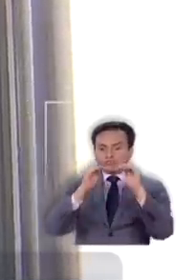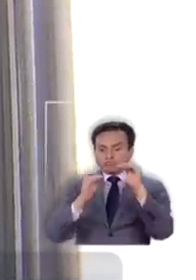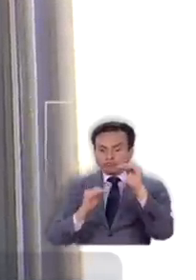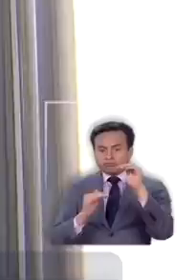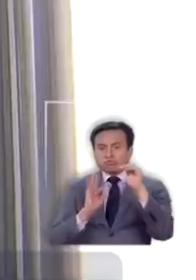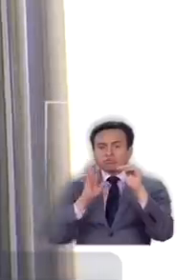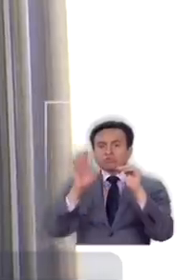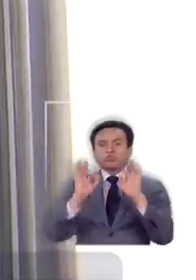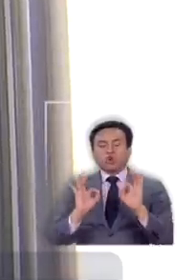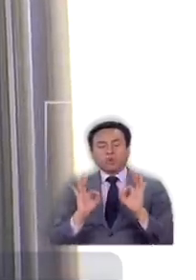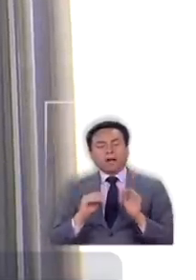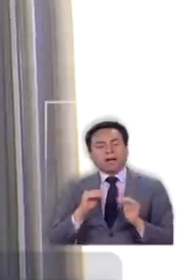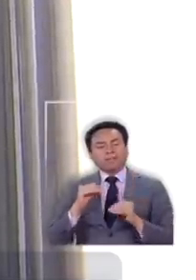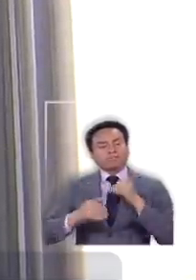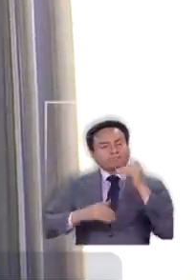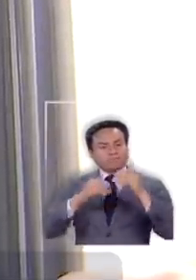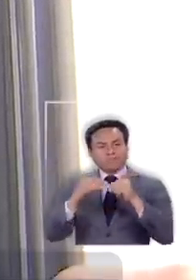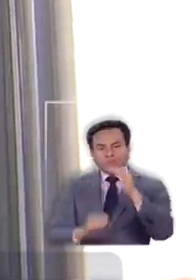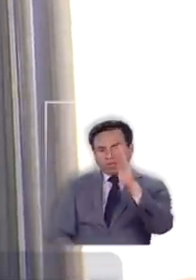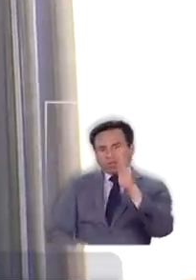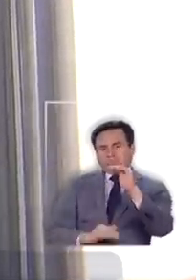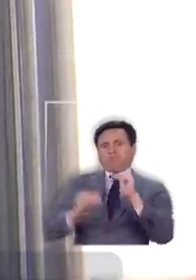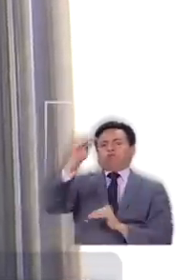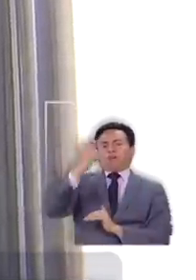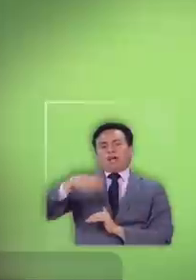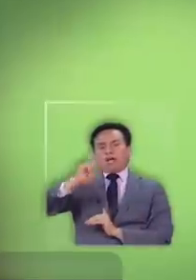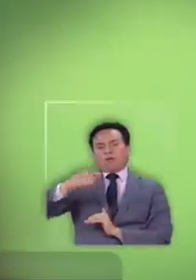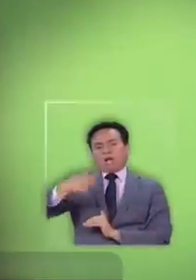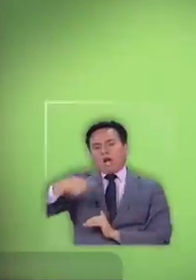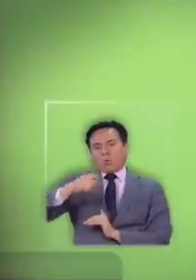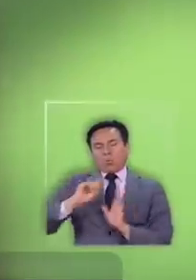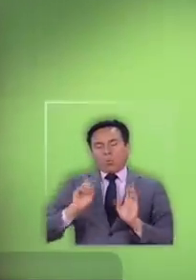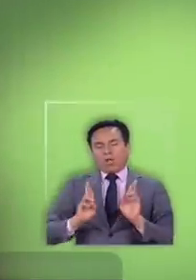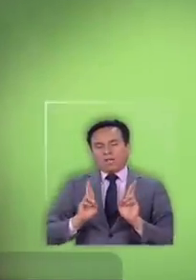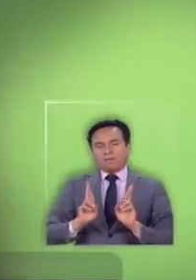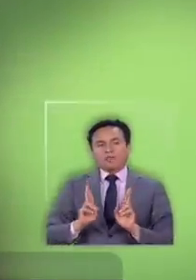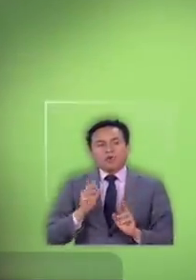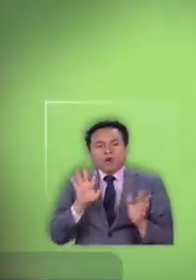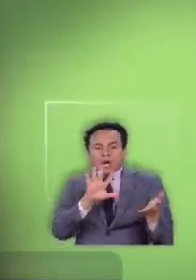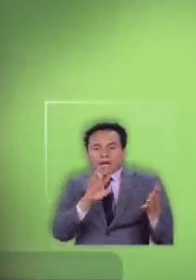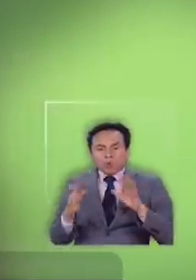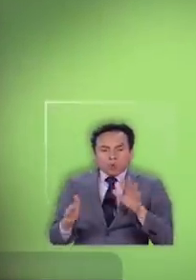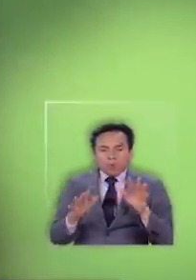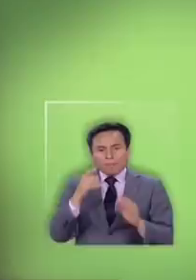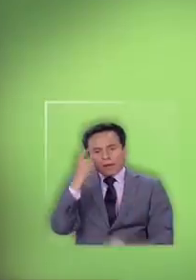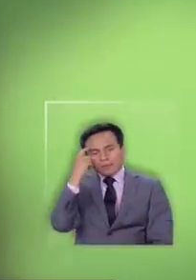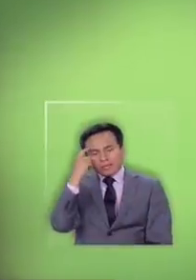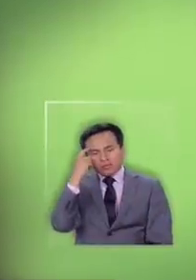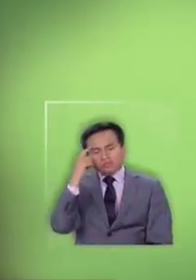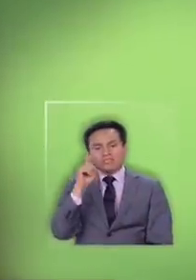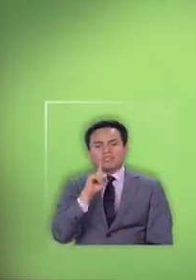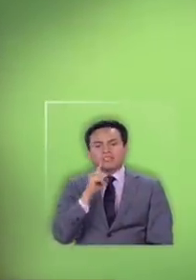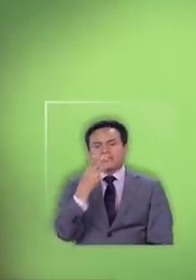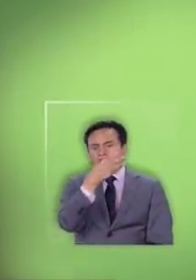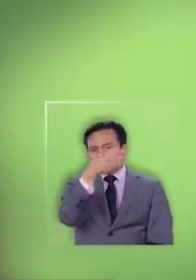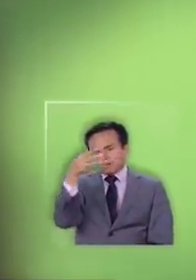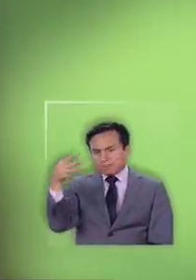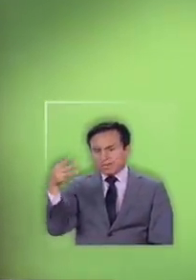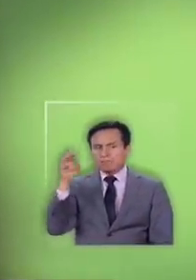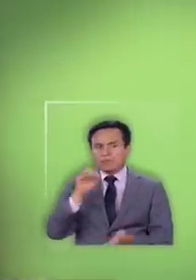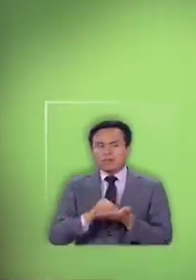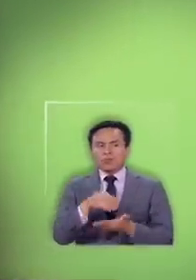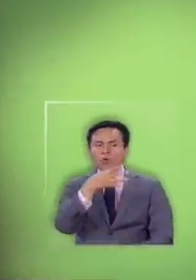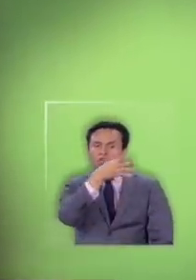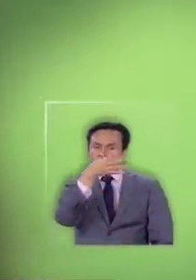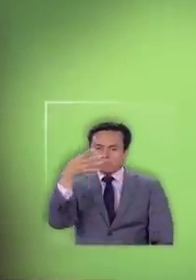después cuando ya esto se normalice no se al alza muy bruscamente. Yo calculo que por lo menos deberíamos tener unas tres semanas más a